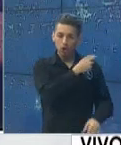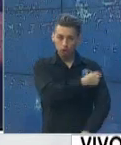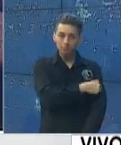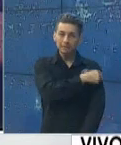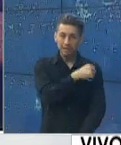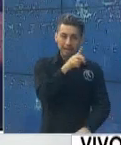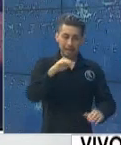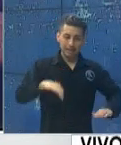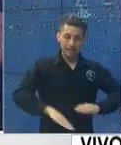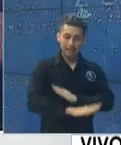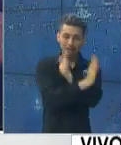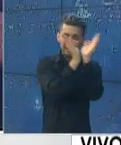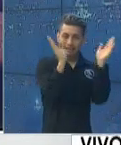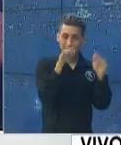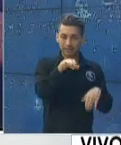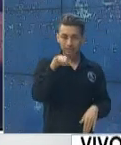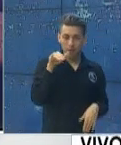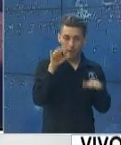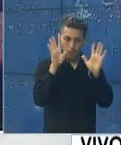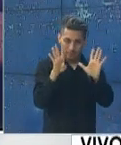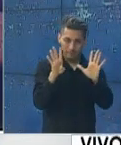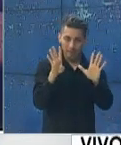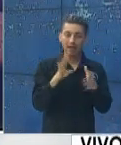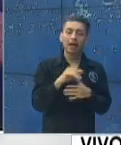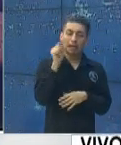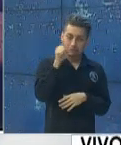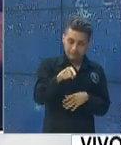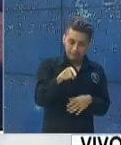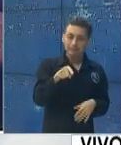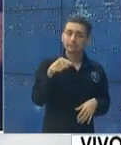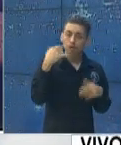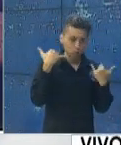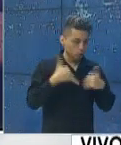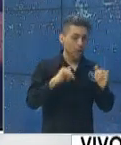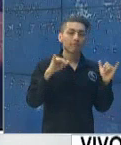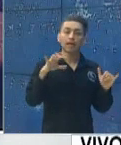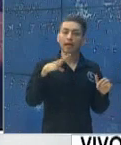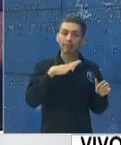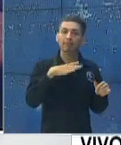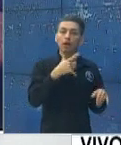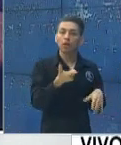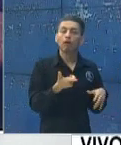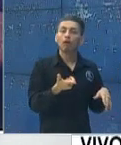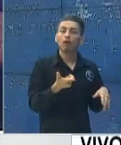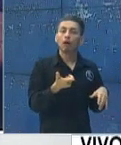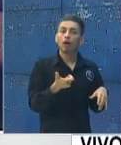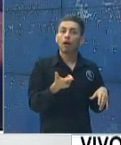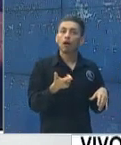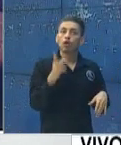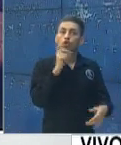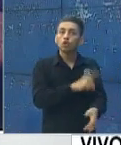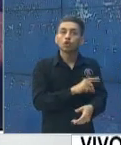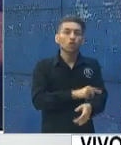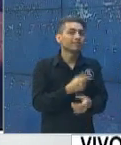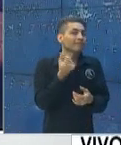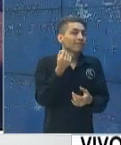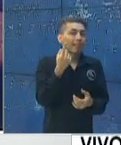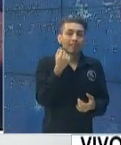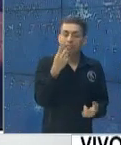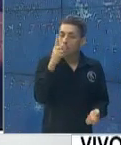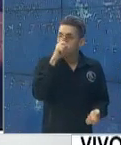del parque de la zona 9. Ahí tenemos todavía una presa de médicos que no han logrado